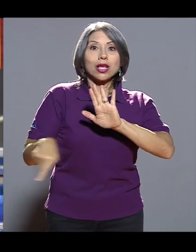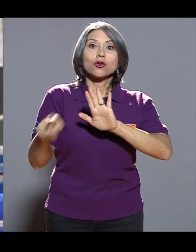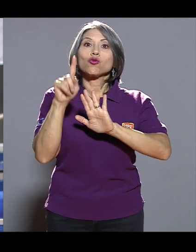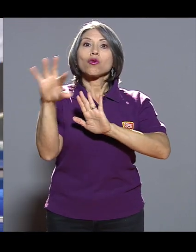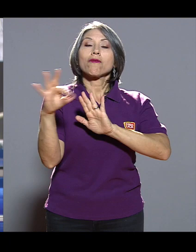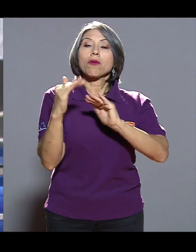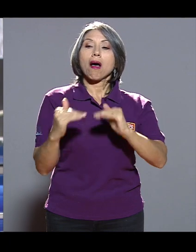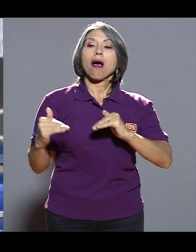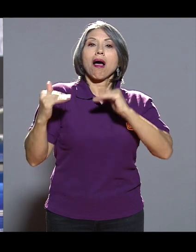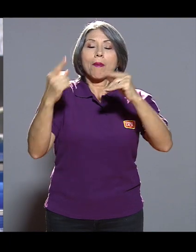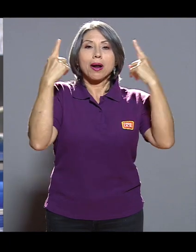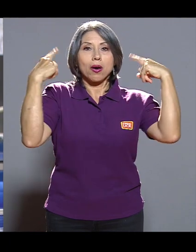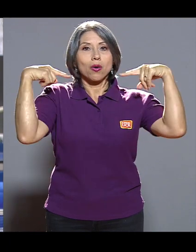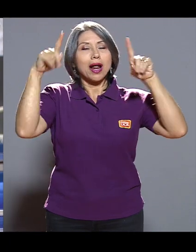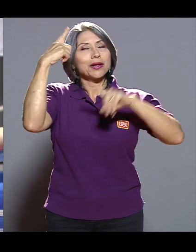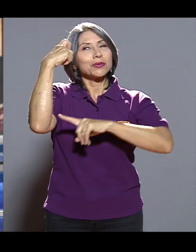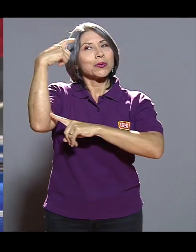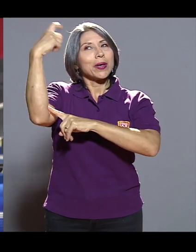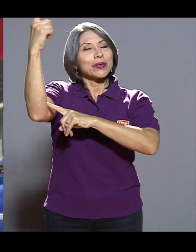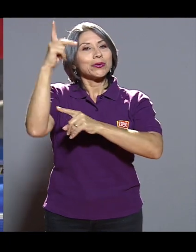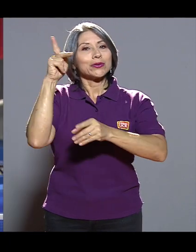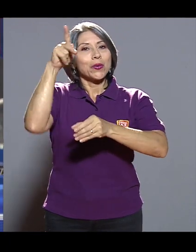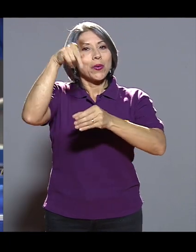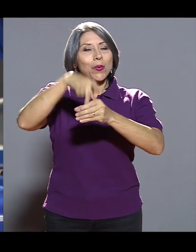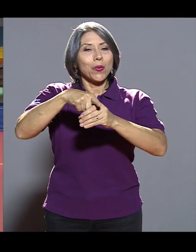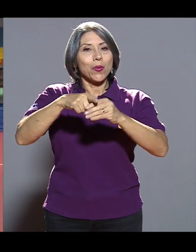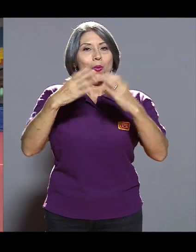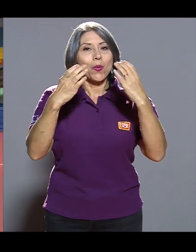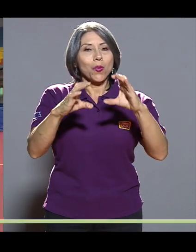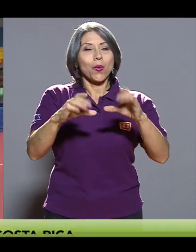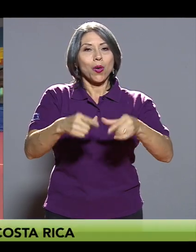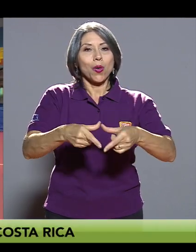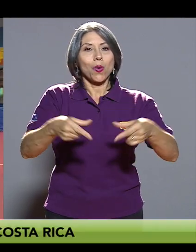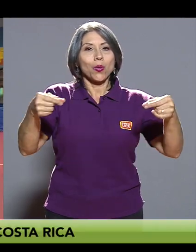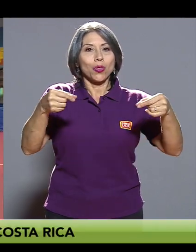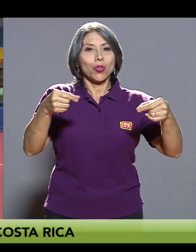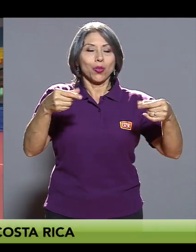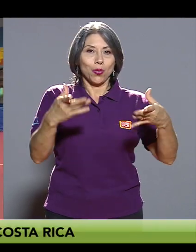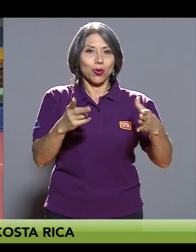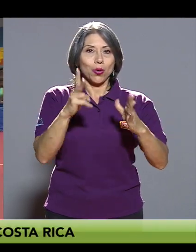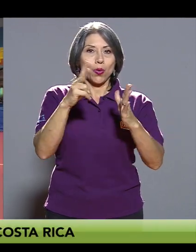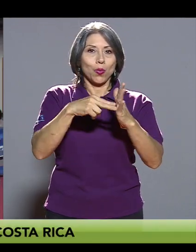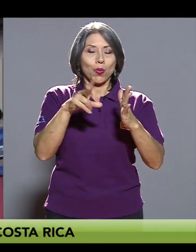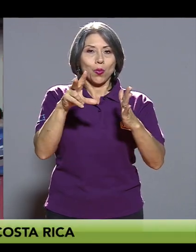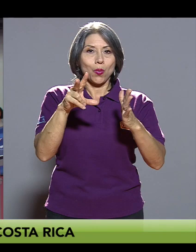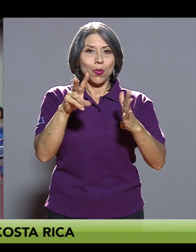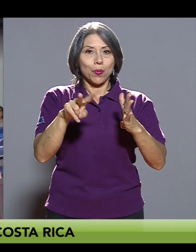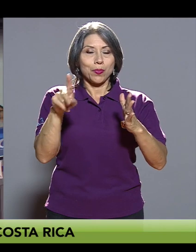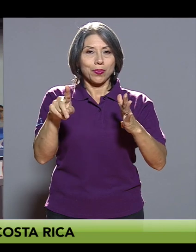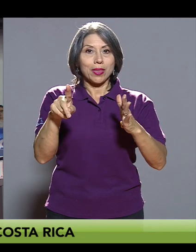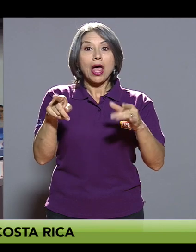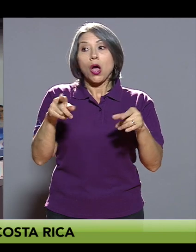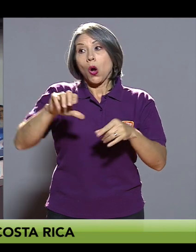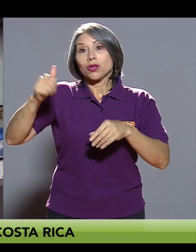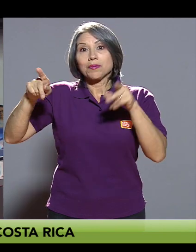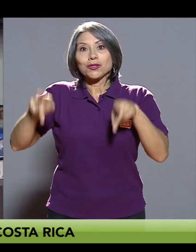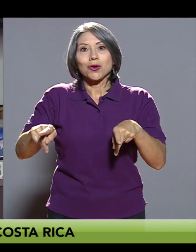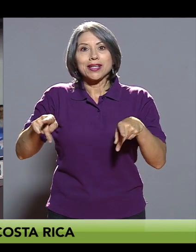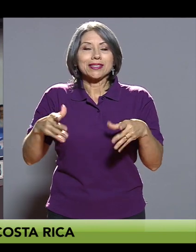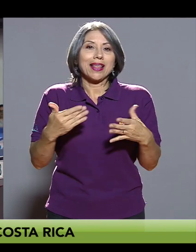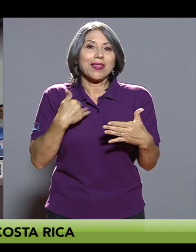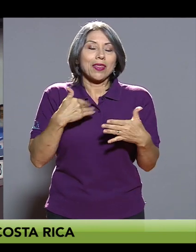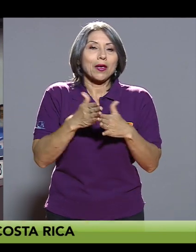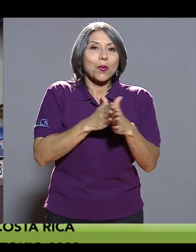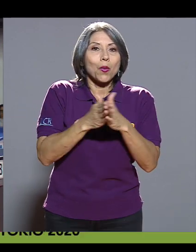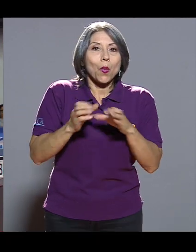para alcanzar el sueño de clasificar a los Juegos Paralímpicos de Tokio y para otros la posibilidad de enfrentarse a los mejores del